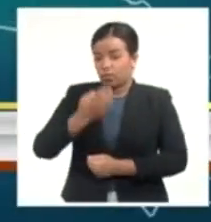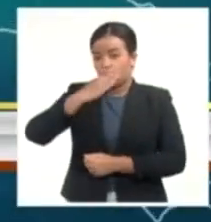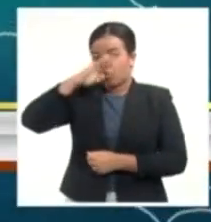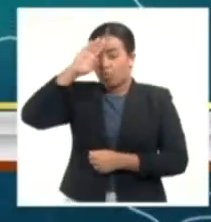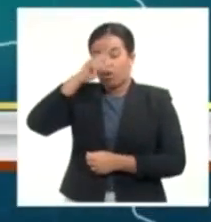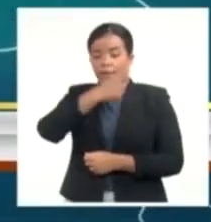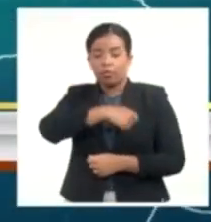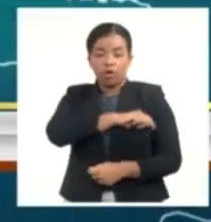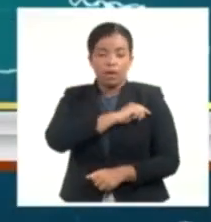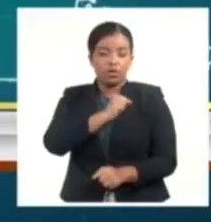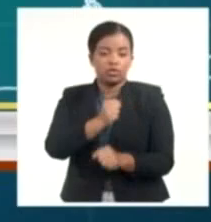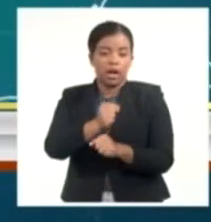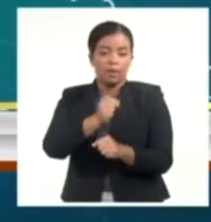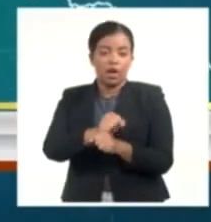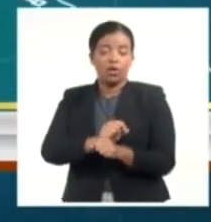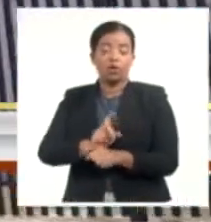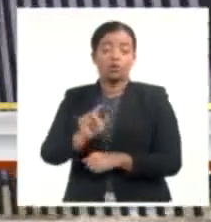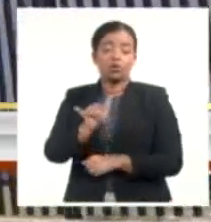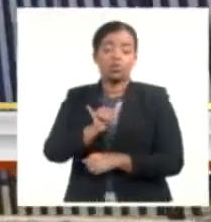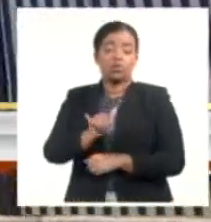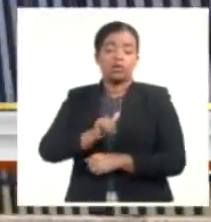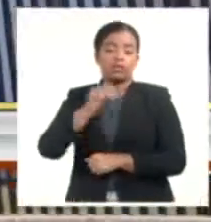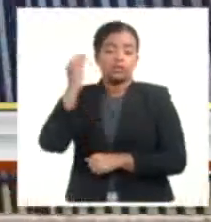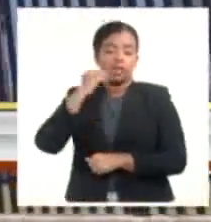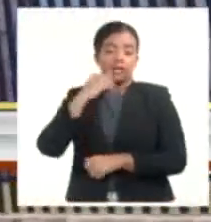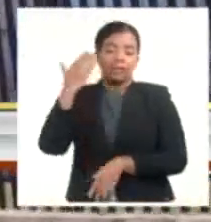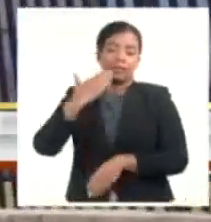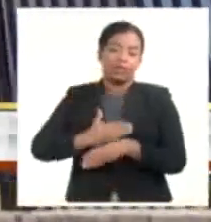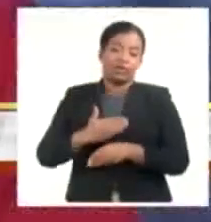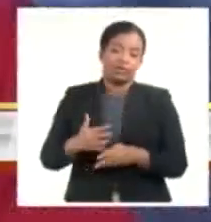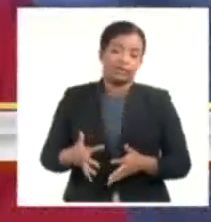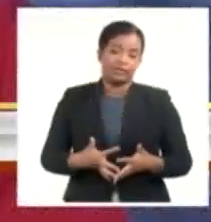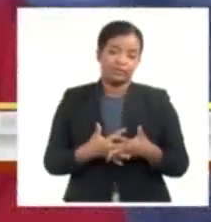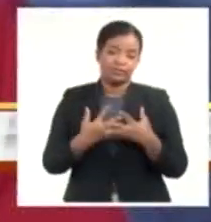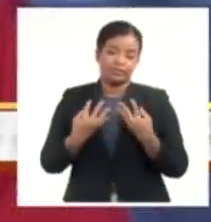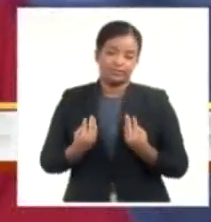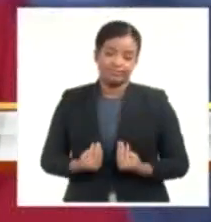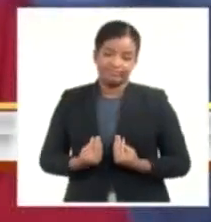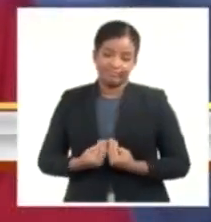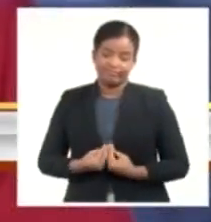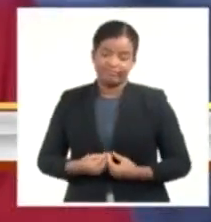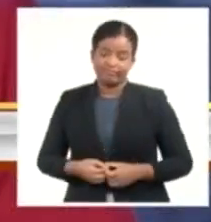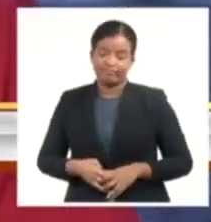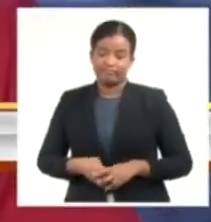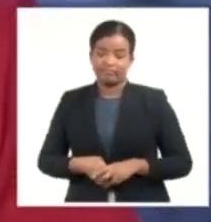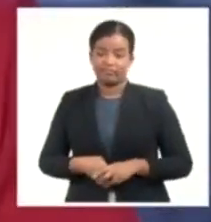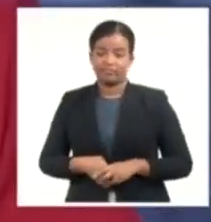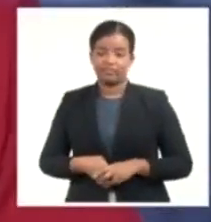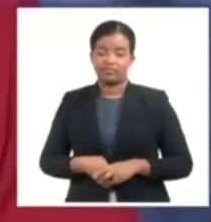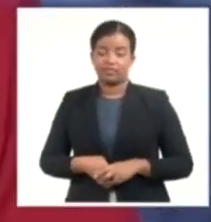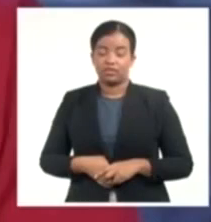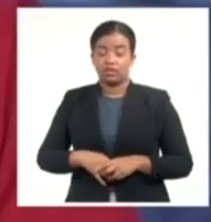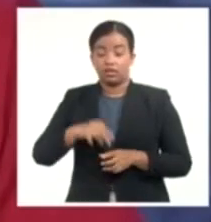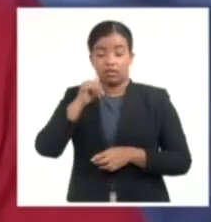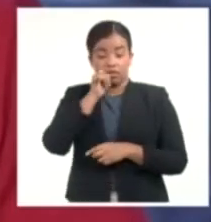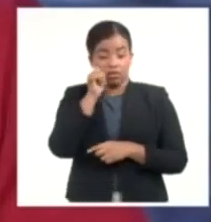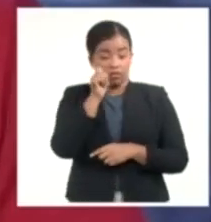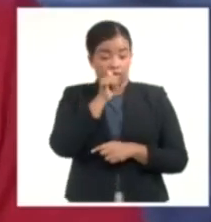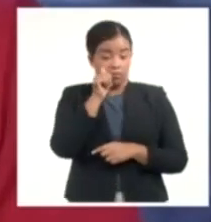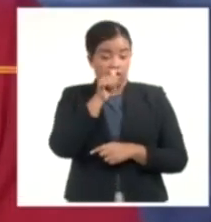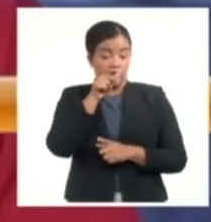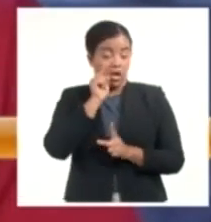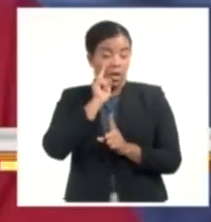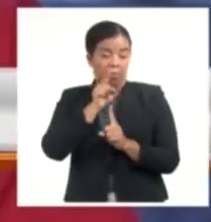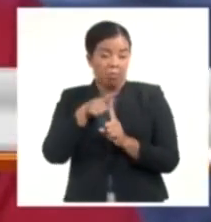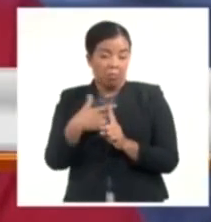dignidad como un mensaje ante la injusticia y el bloqueo de Estados Unidos. Por tanto el documental Enigma viene con el